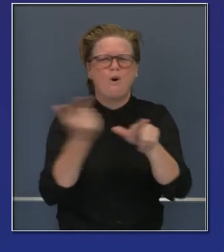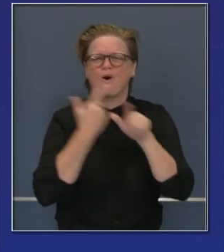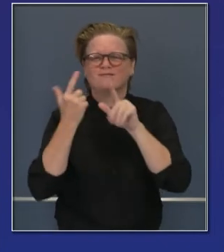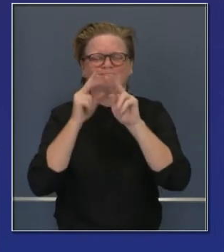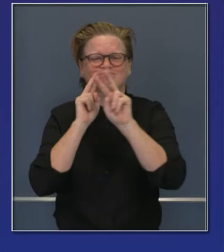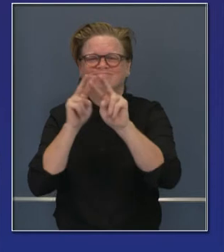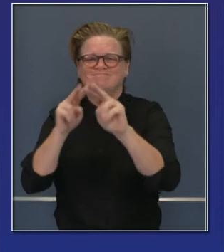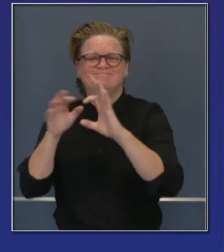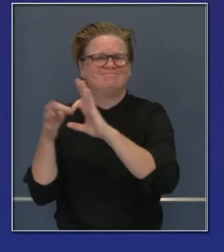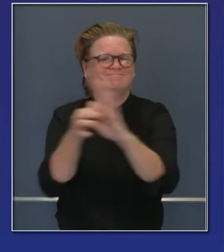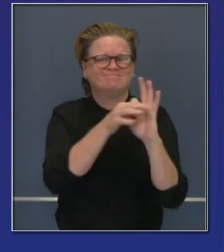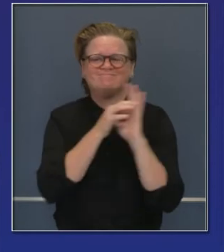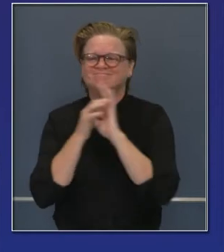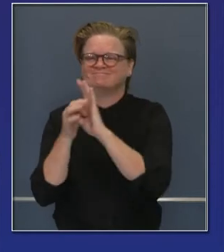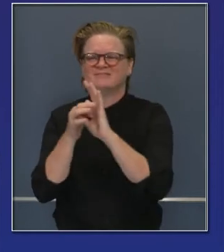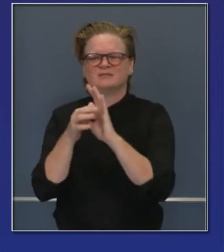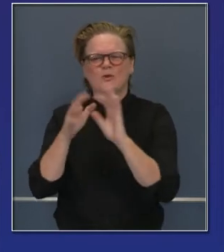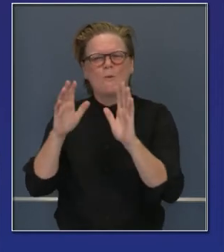próximos.